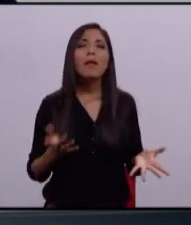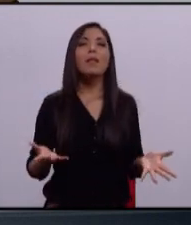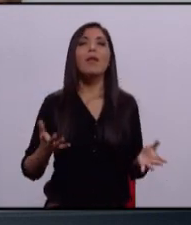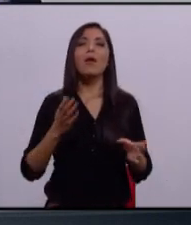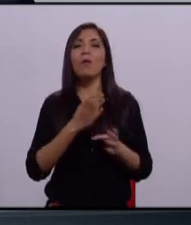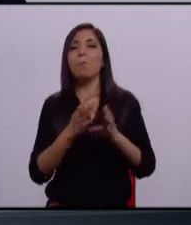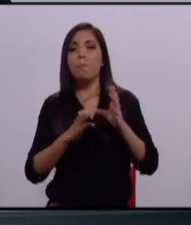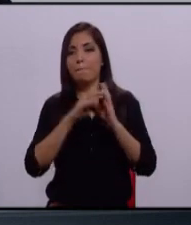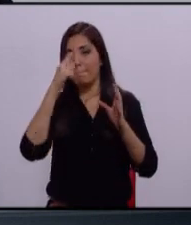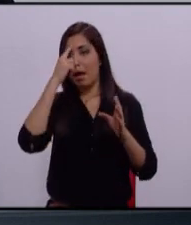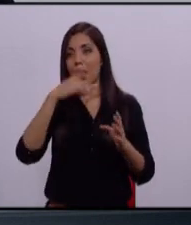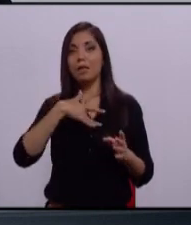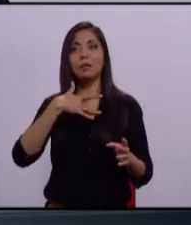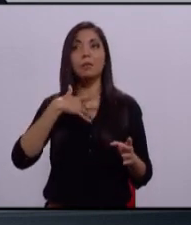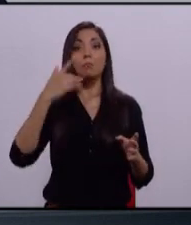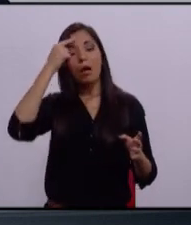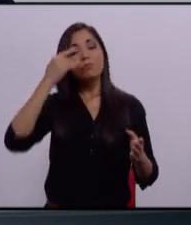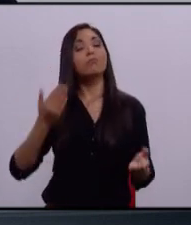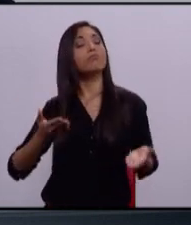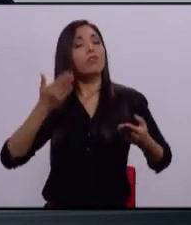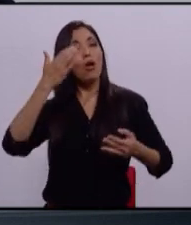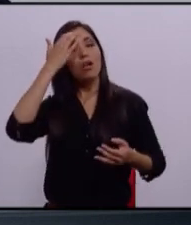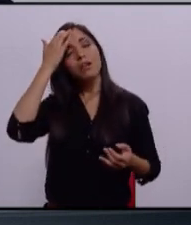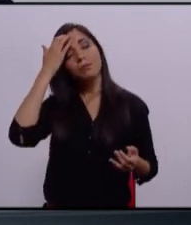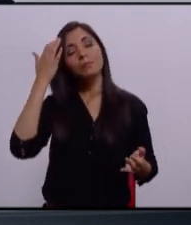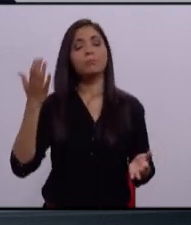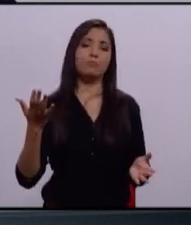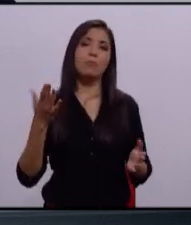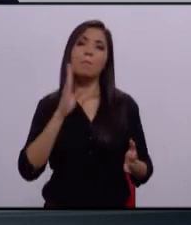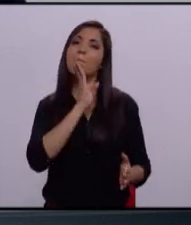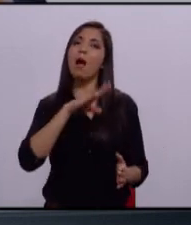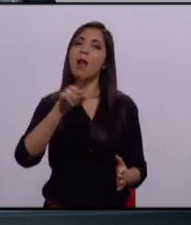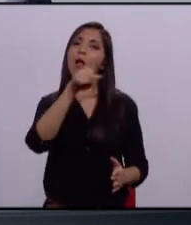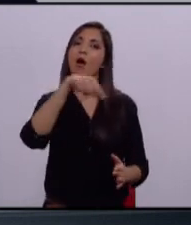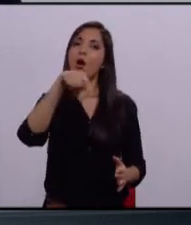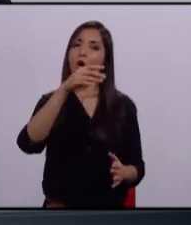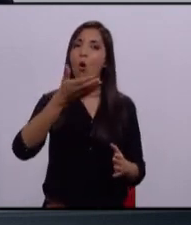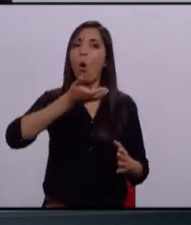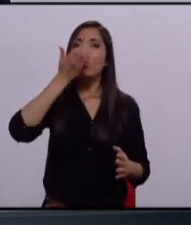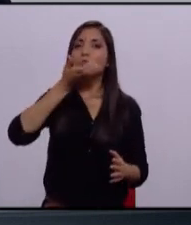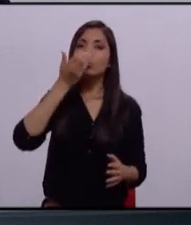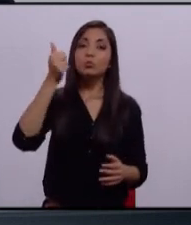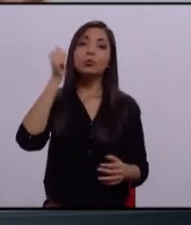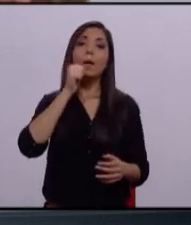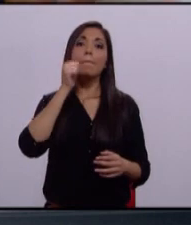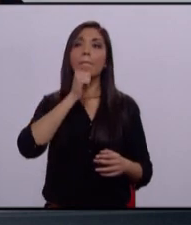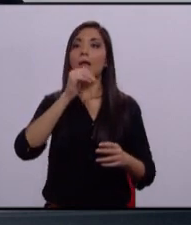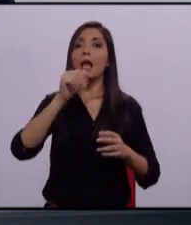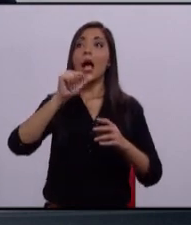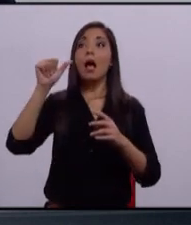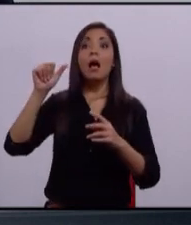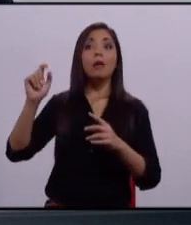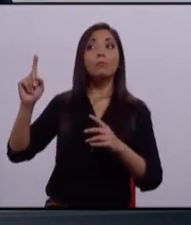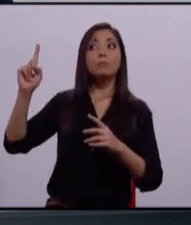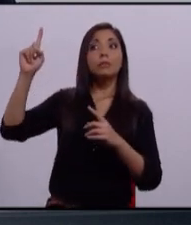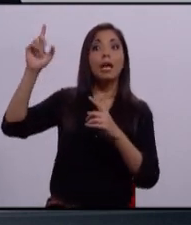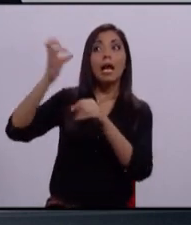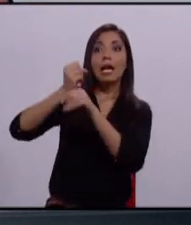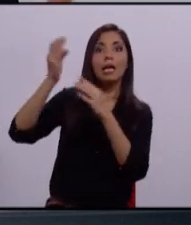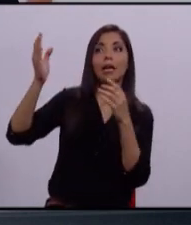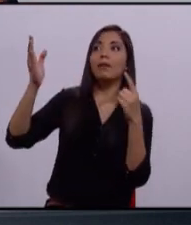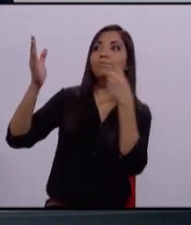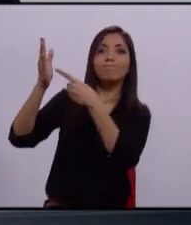poder subir sus niveles de conocimiento. Tienen la mala costumbre de pegarle al que va arriba, de pegarle al que va ganando.